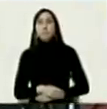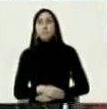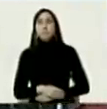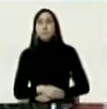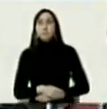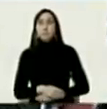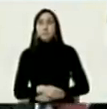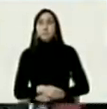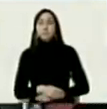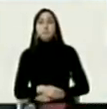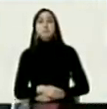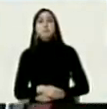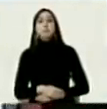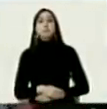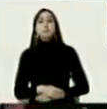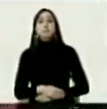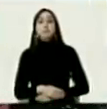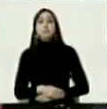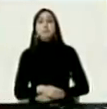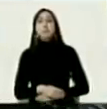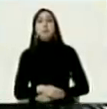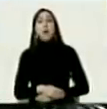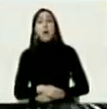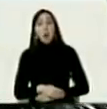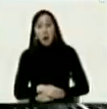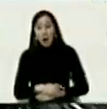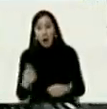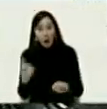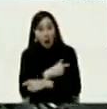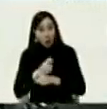ya va cabalgando agosto